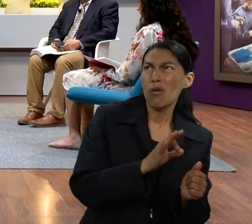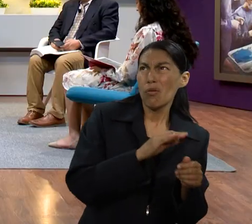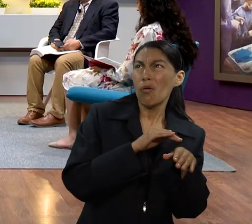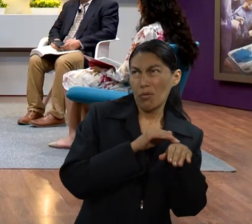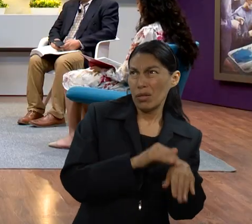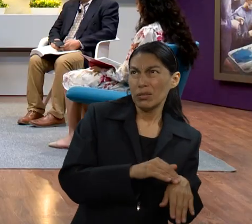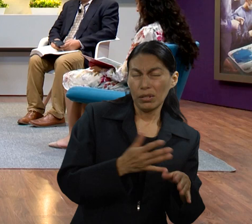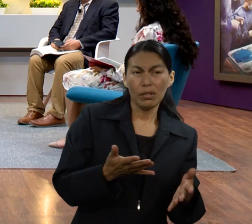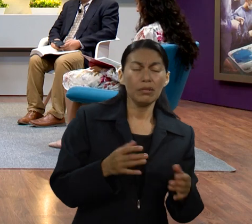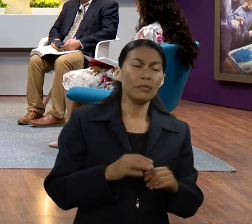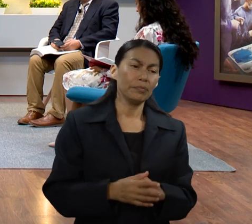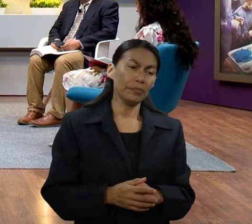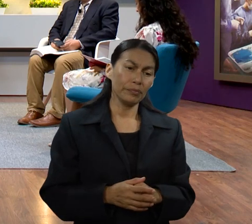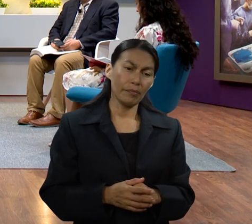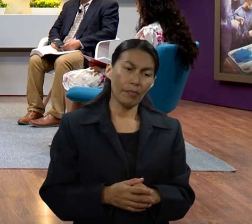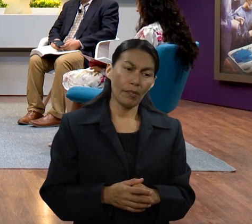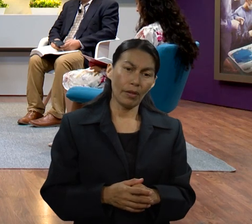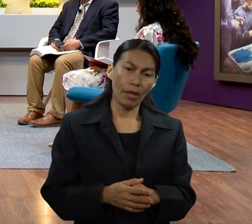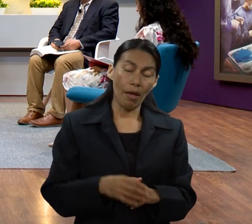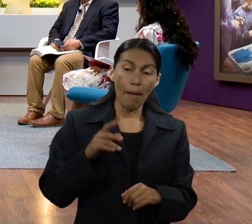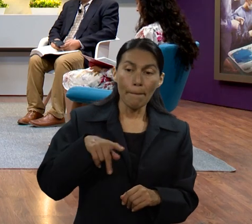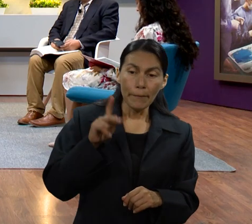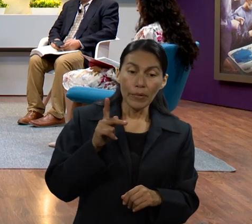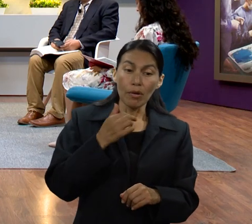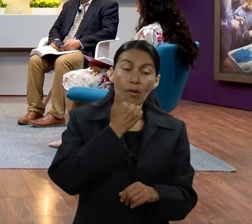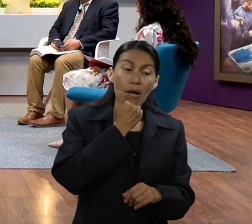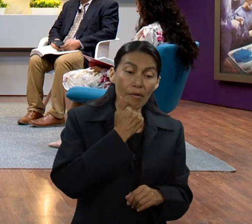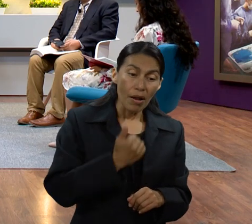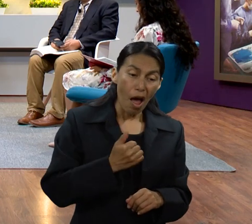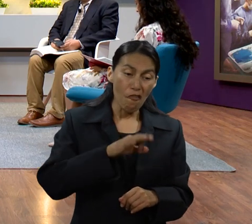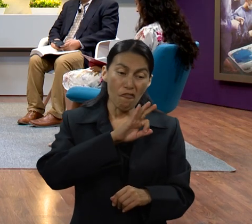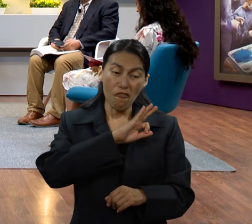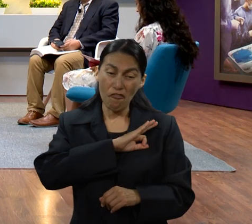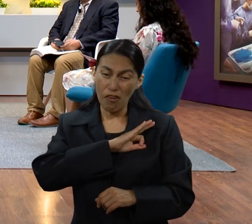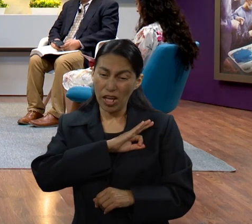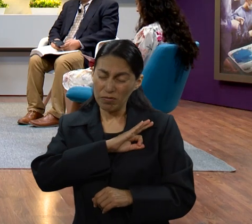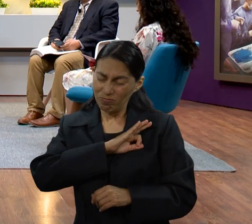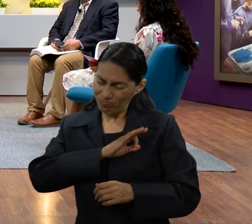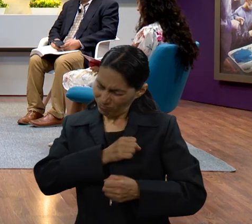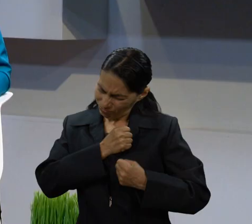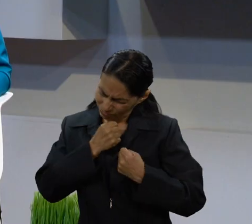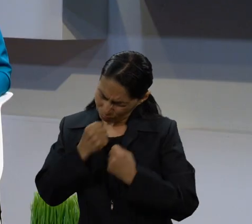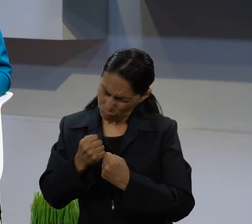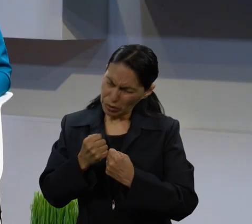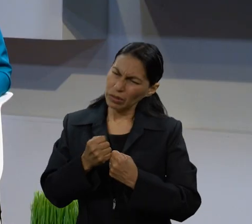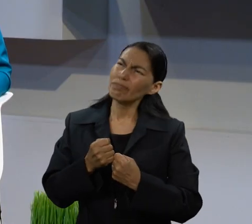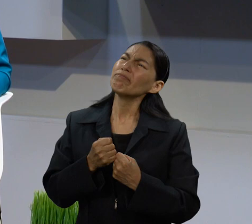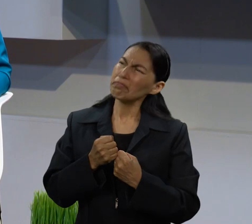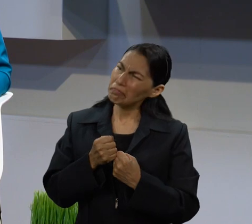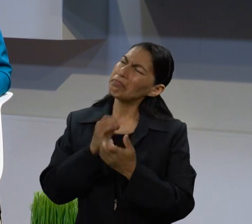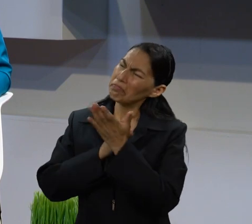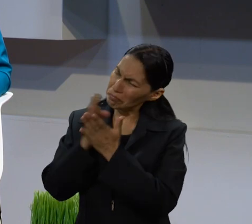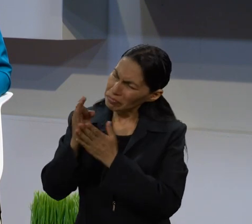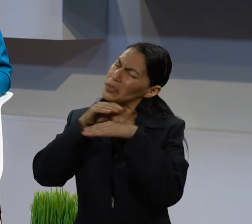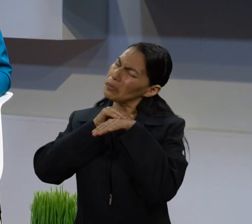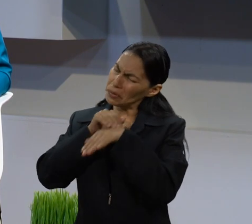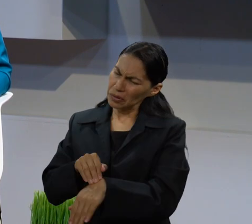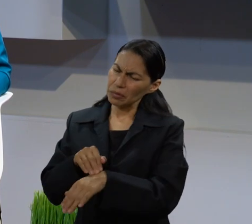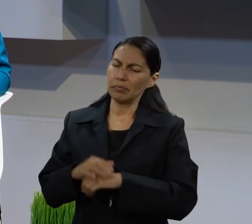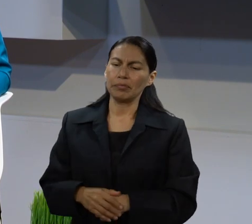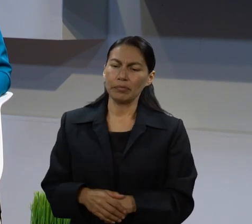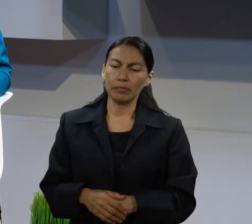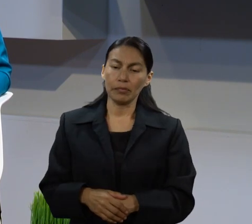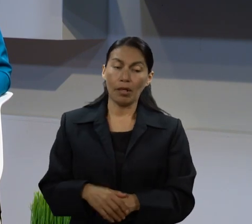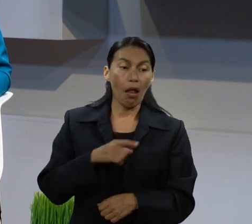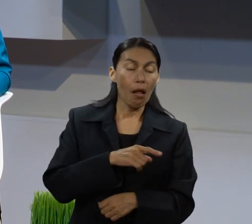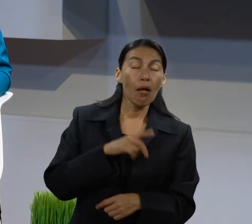aquí no falta nada para que su plan se cumpla. Pero él, podemos decir, con una fe ciega, obedeció